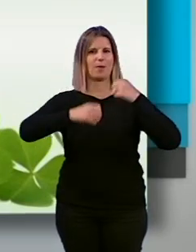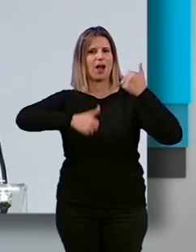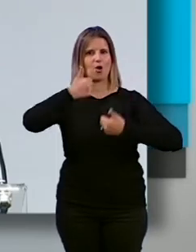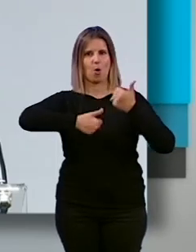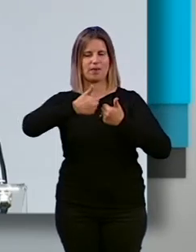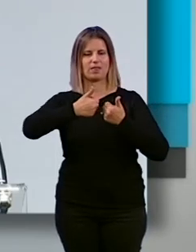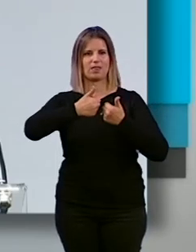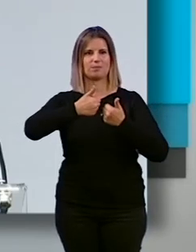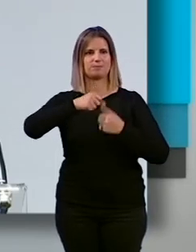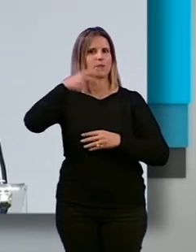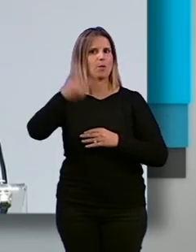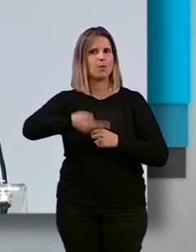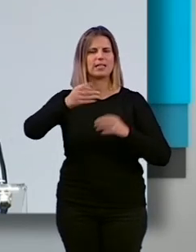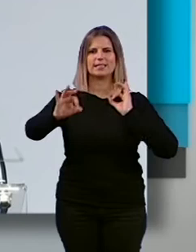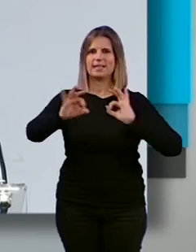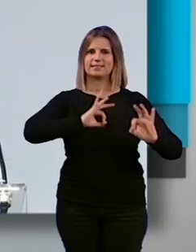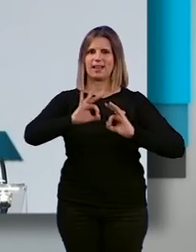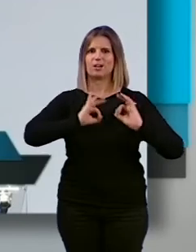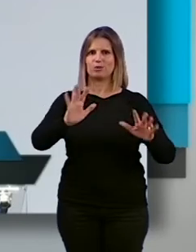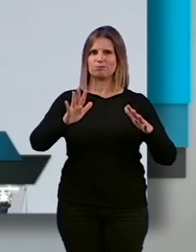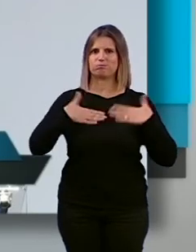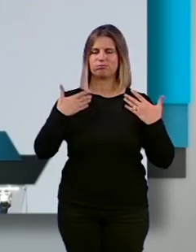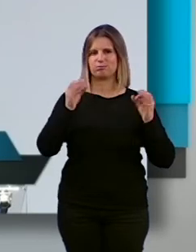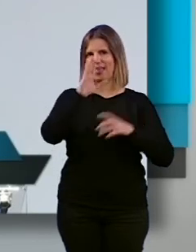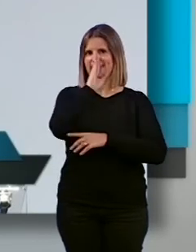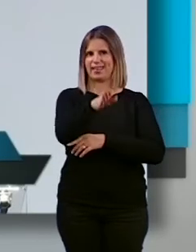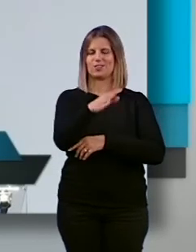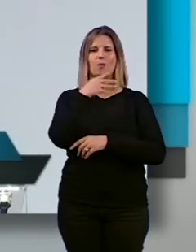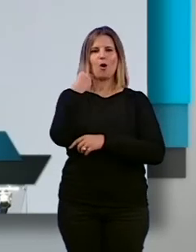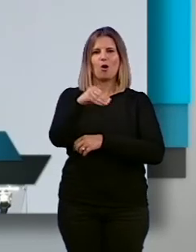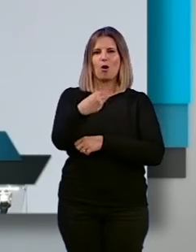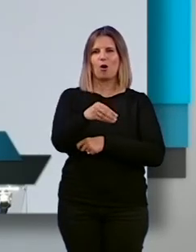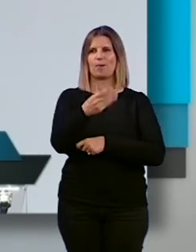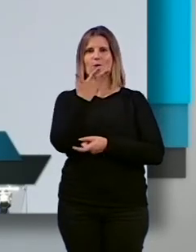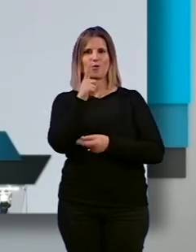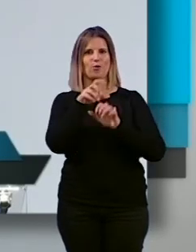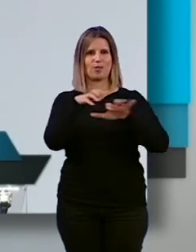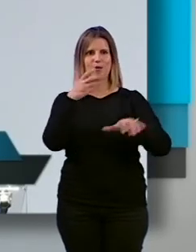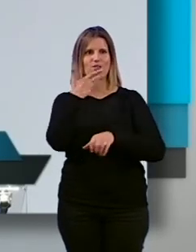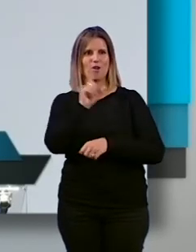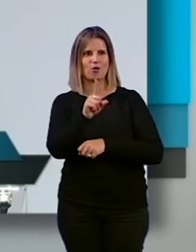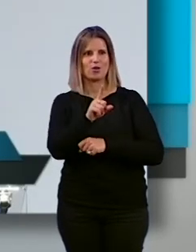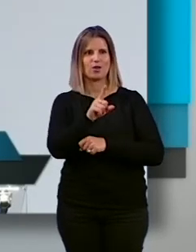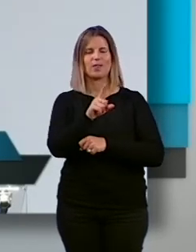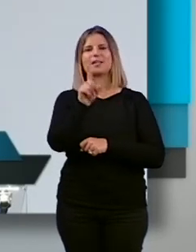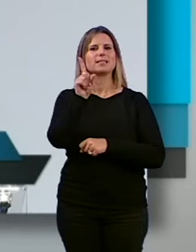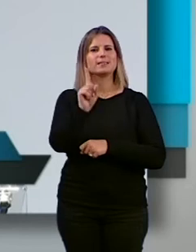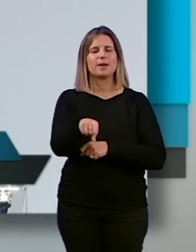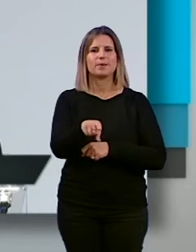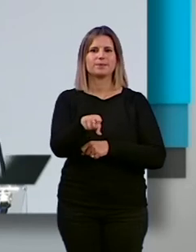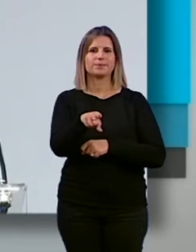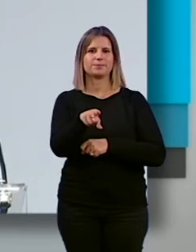valor una disciplina el teatro de improvisación que es una disciplina relativamente joven y aún desconocida por parte de la sociedad y